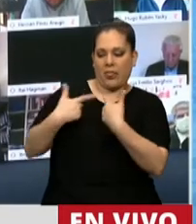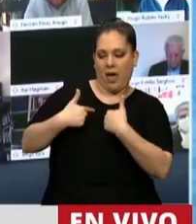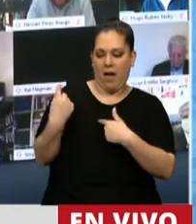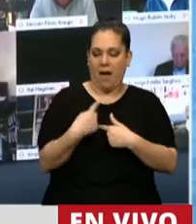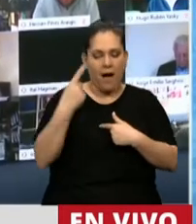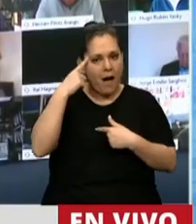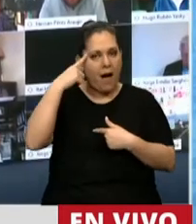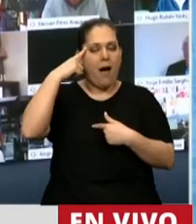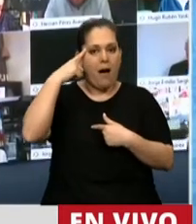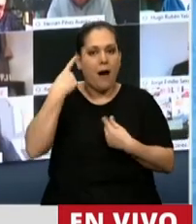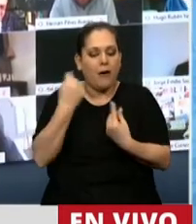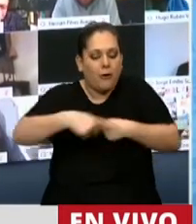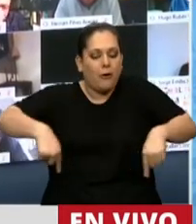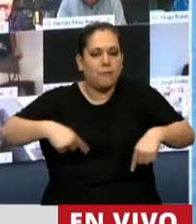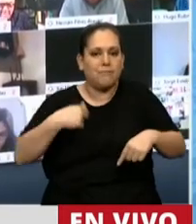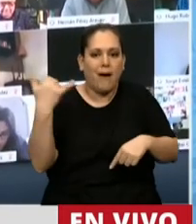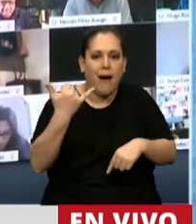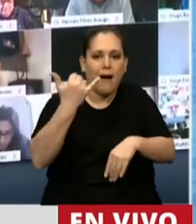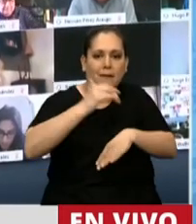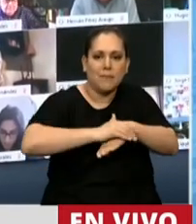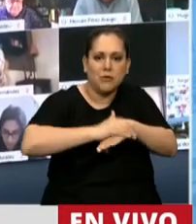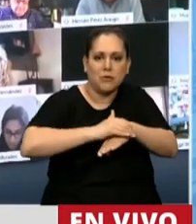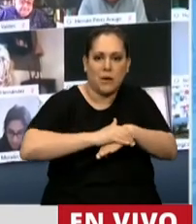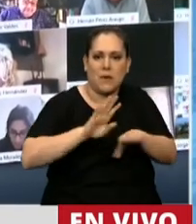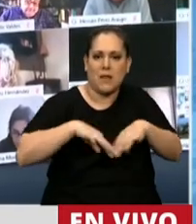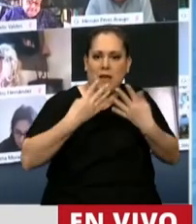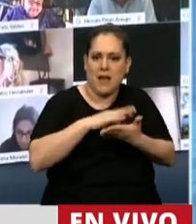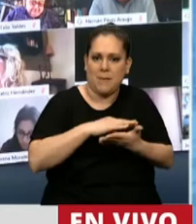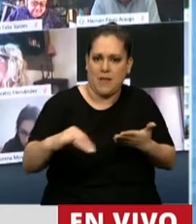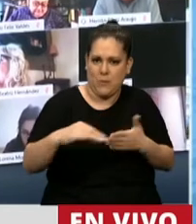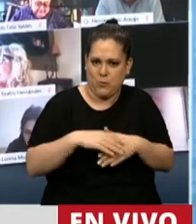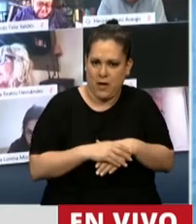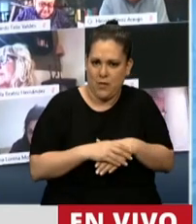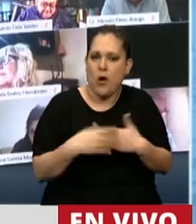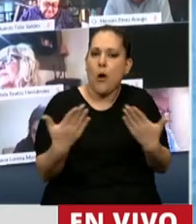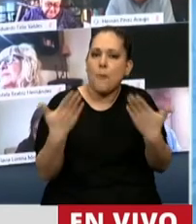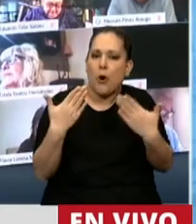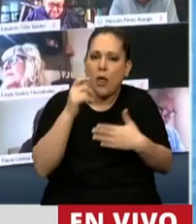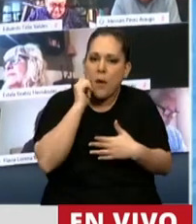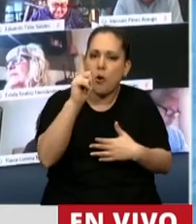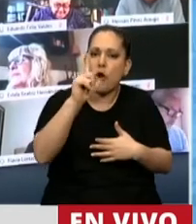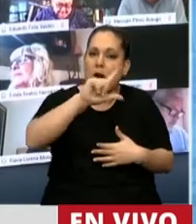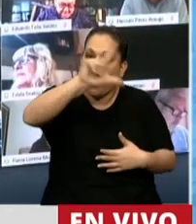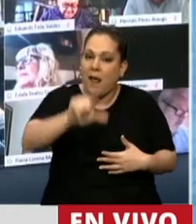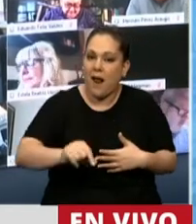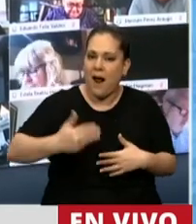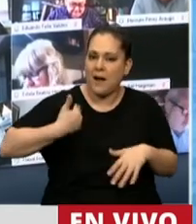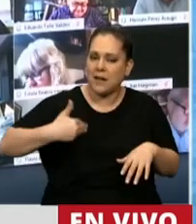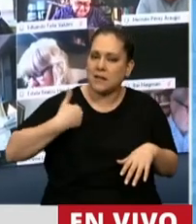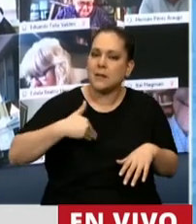ilumine a quienes tenemos responsabilidades institucionales y podamos lograr que esta Argentina,